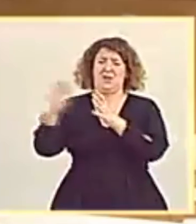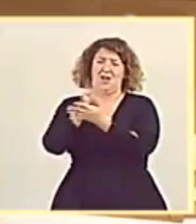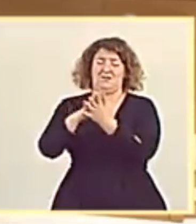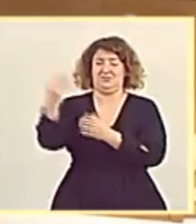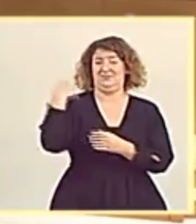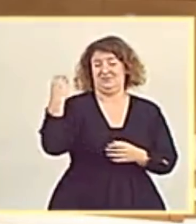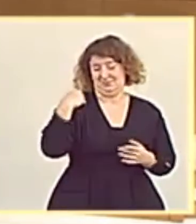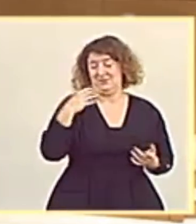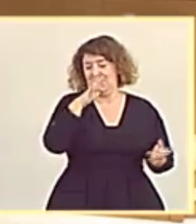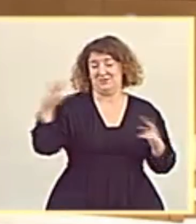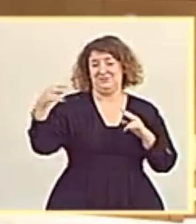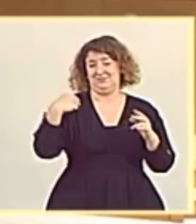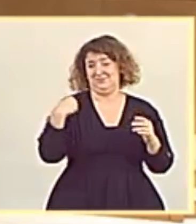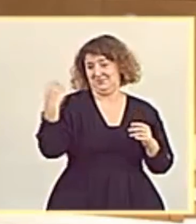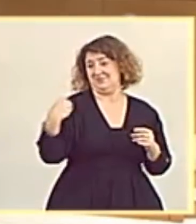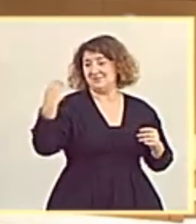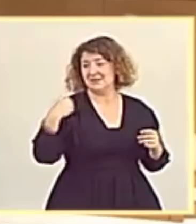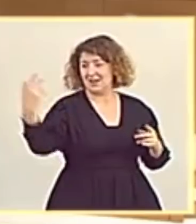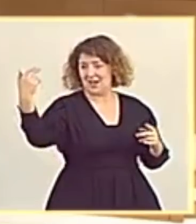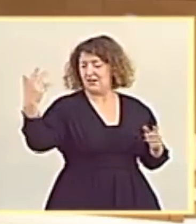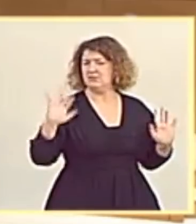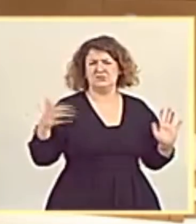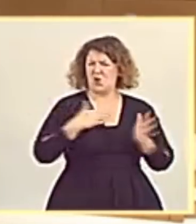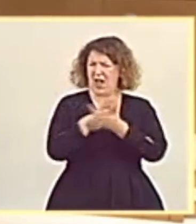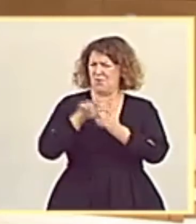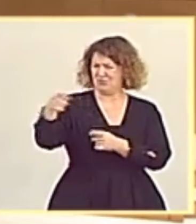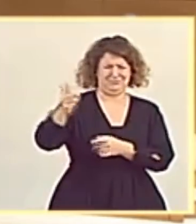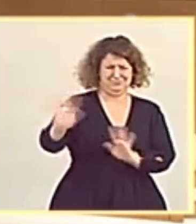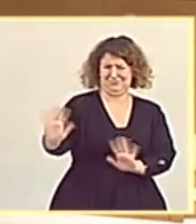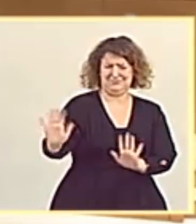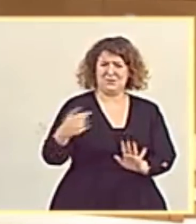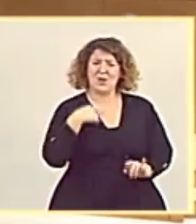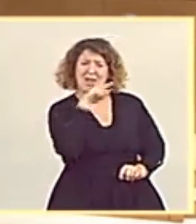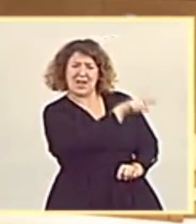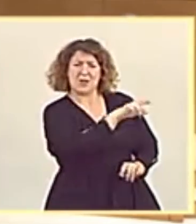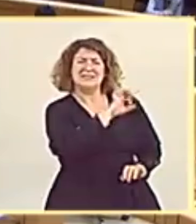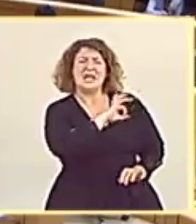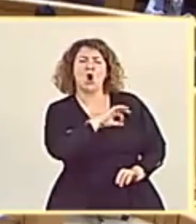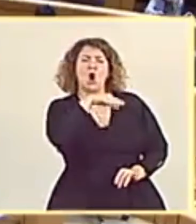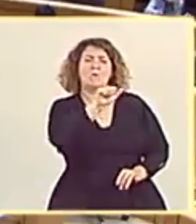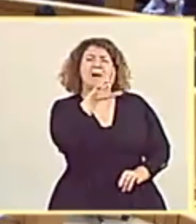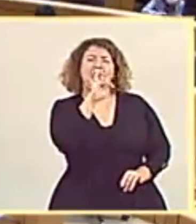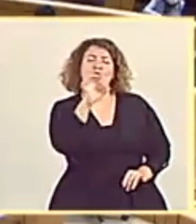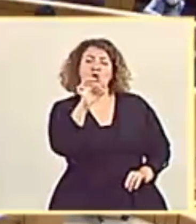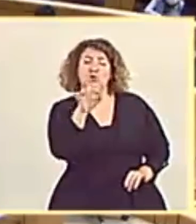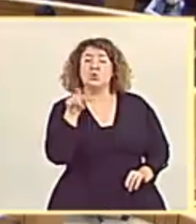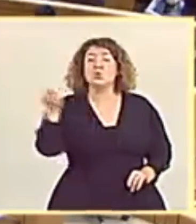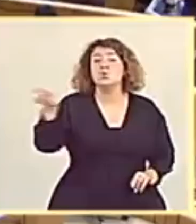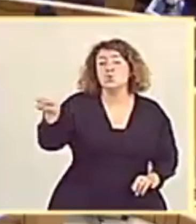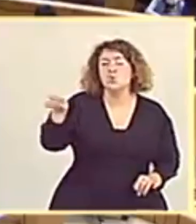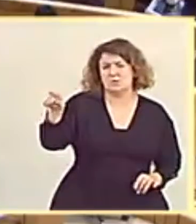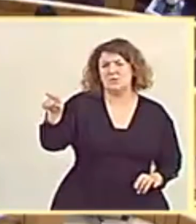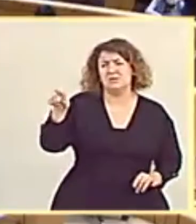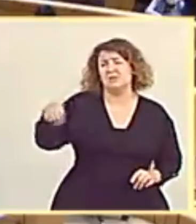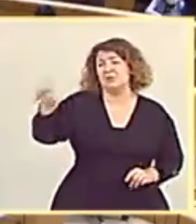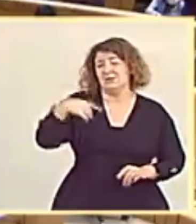ahí y por eso se está refiriendo a mí. No estoy hablando con usted. Estoy hablando con el señor Maroto. Maroto, usted fue el primero